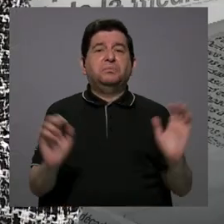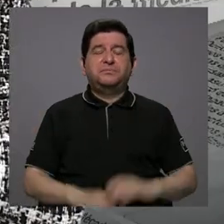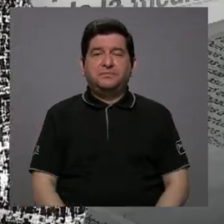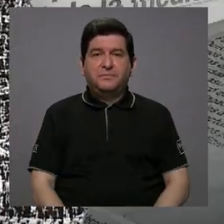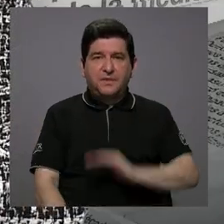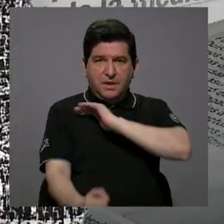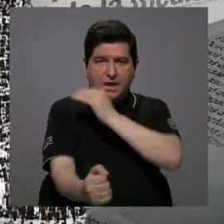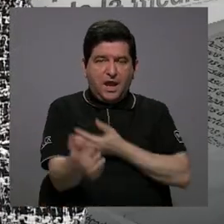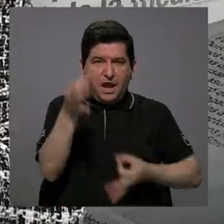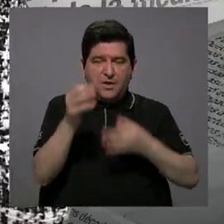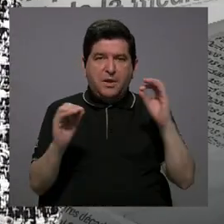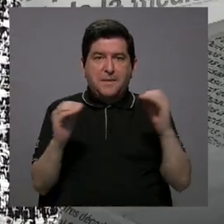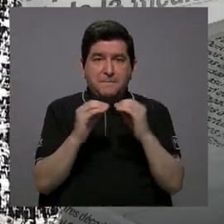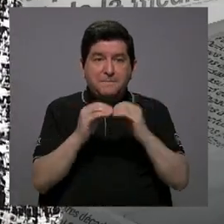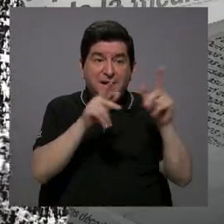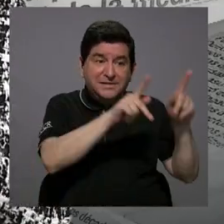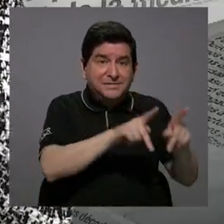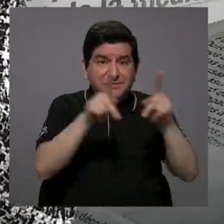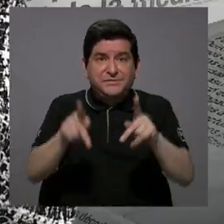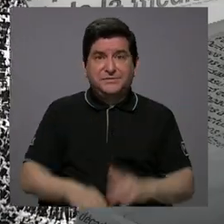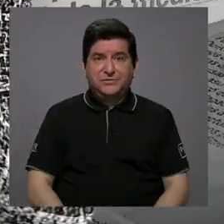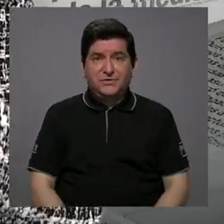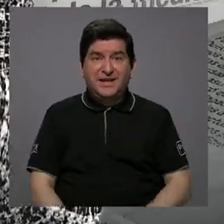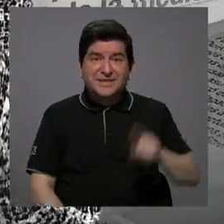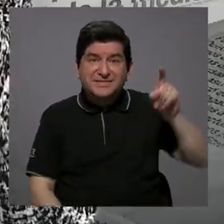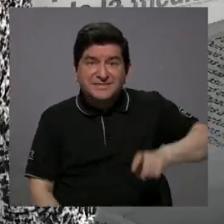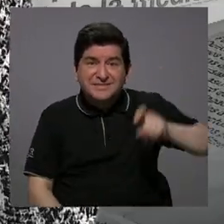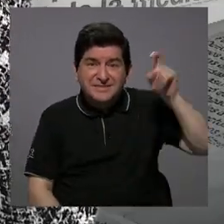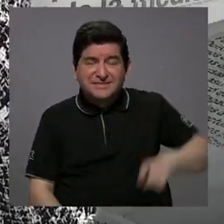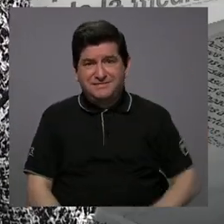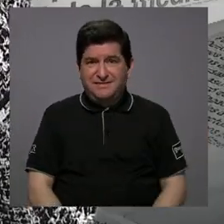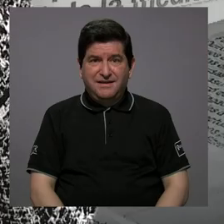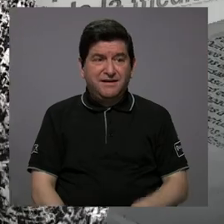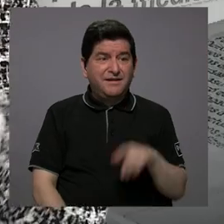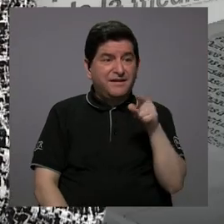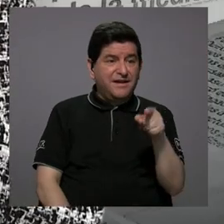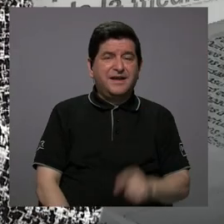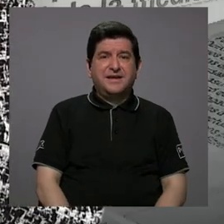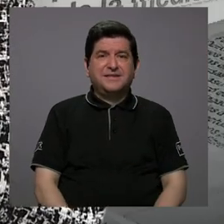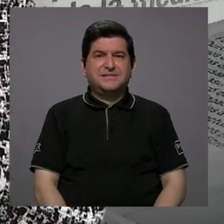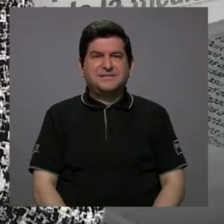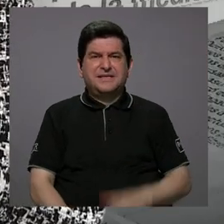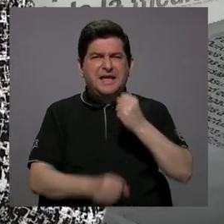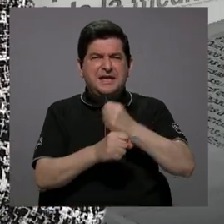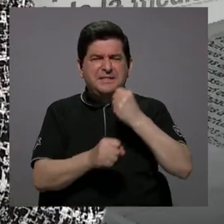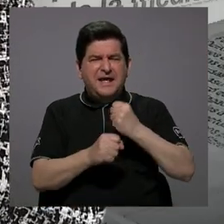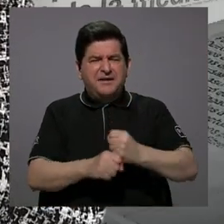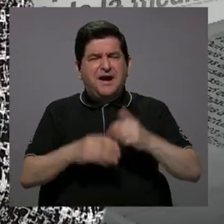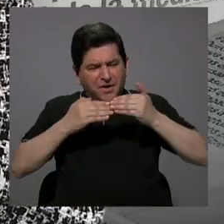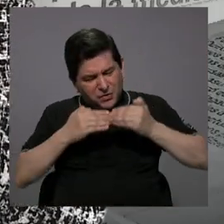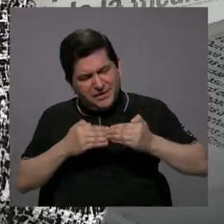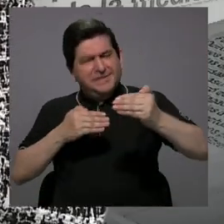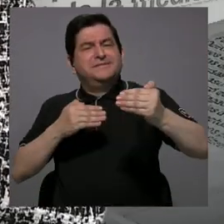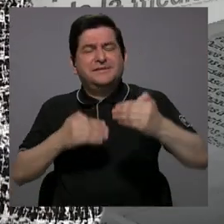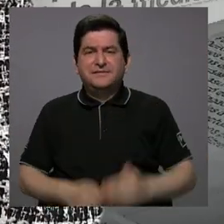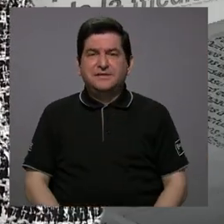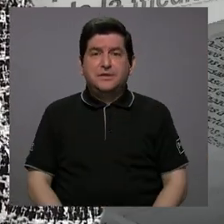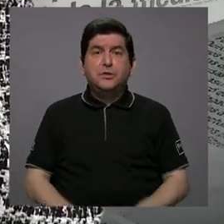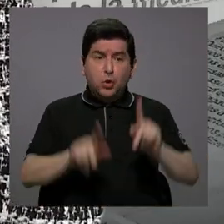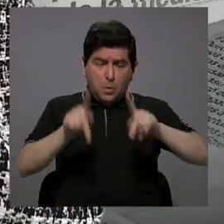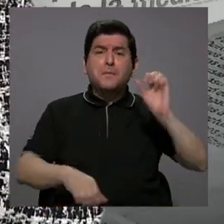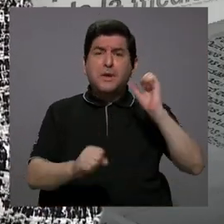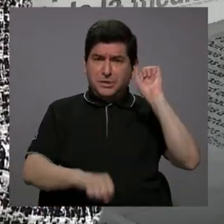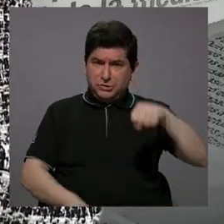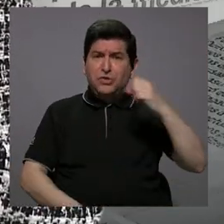Pero el Poder Judicial necesita más manos. Necesitamos esa camiseta puesta, ¿verdad? Que muchos la